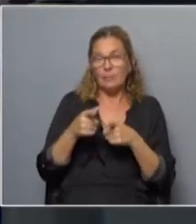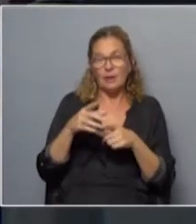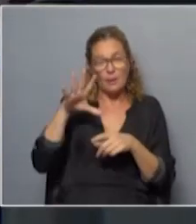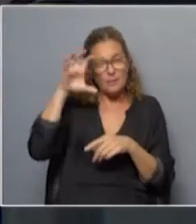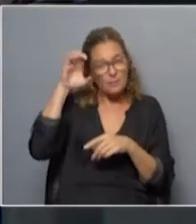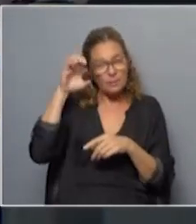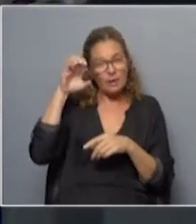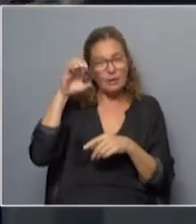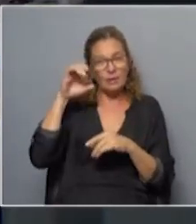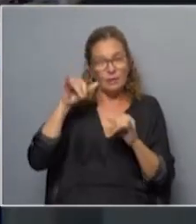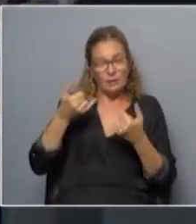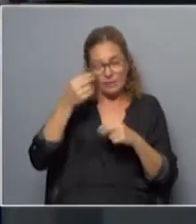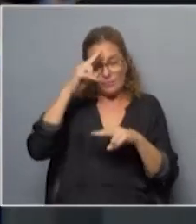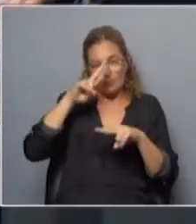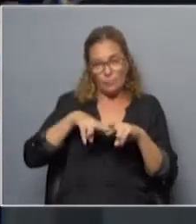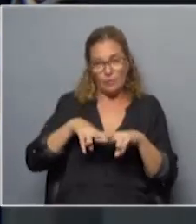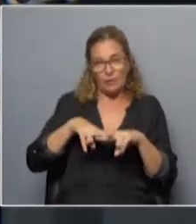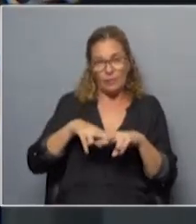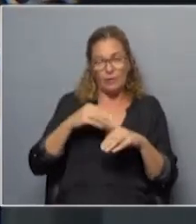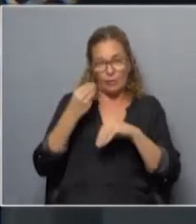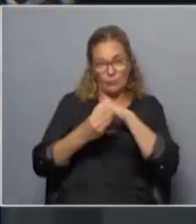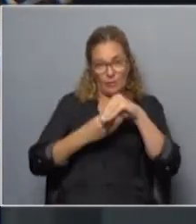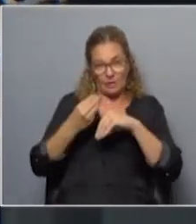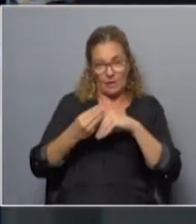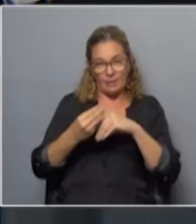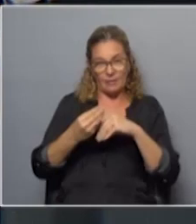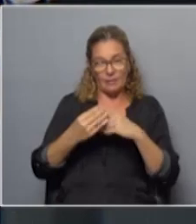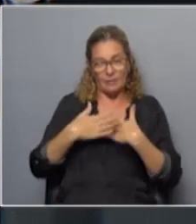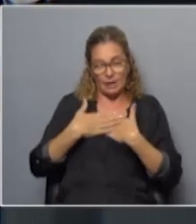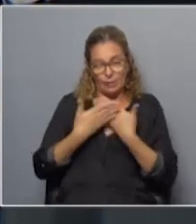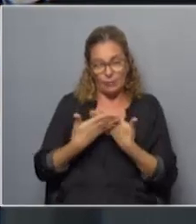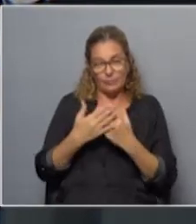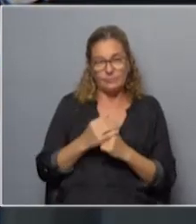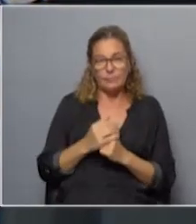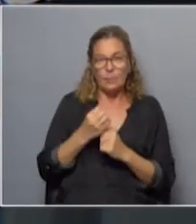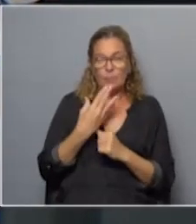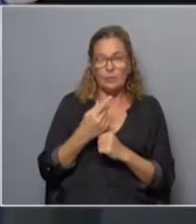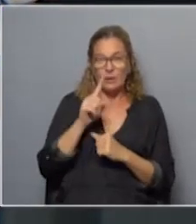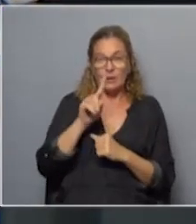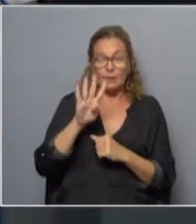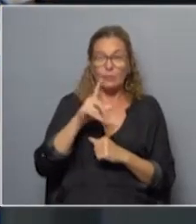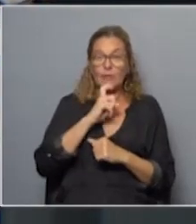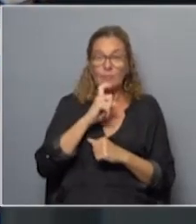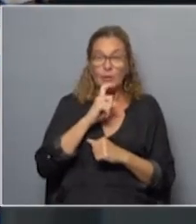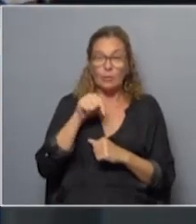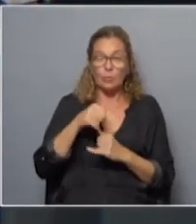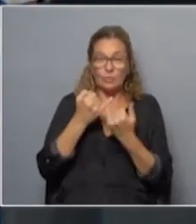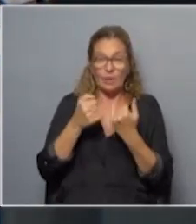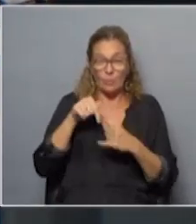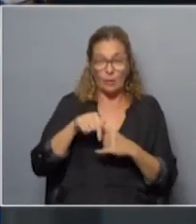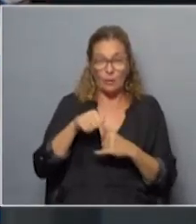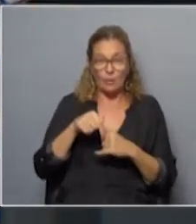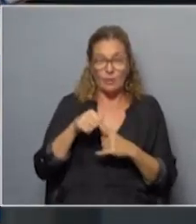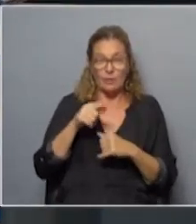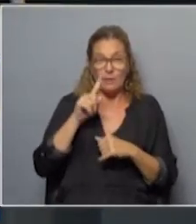memoria de los que ya han fallecido y a sus familiares y seres queridos porque el 14 de marzo un día como el de hoy